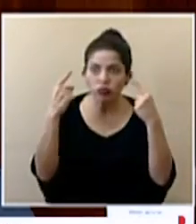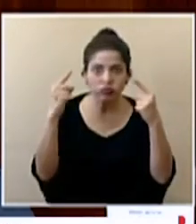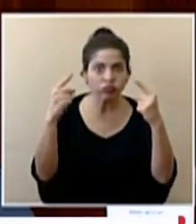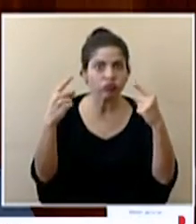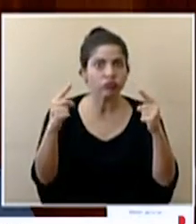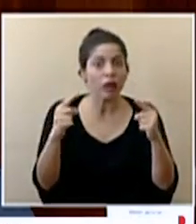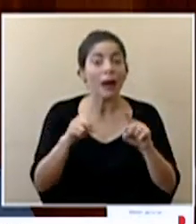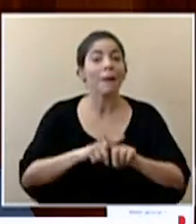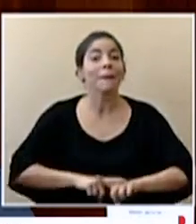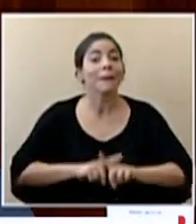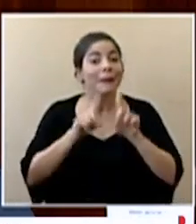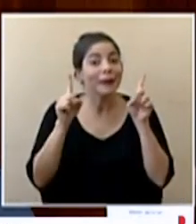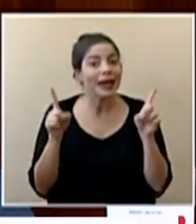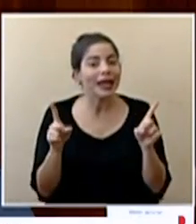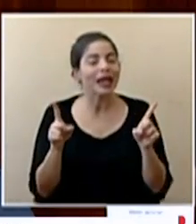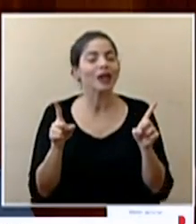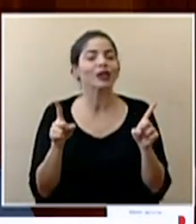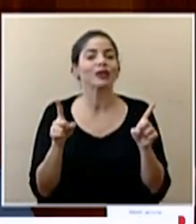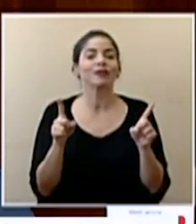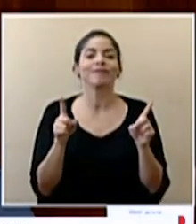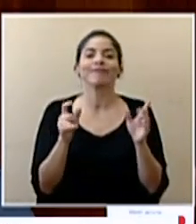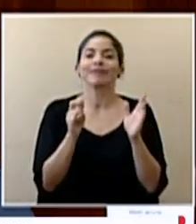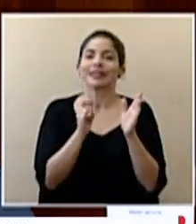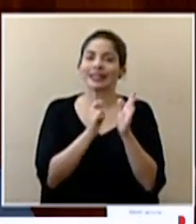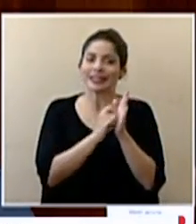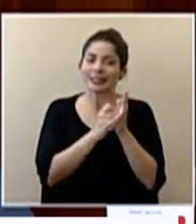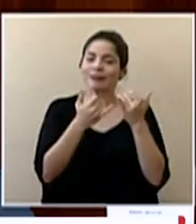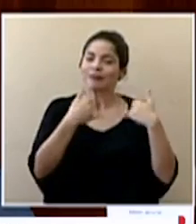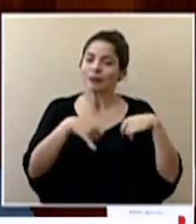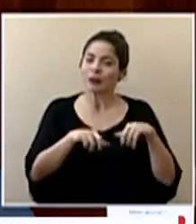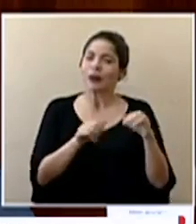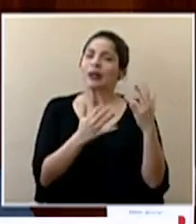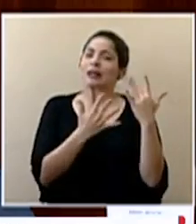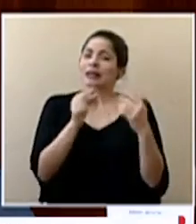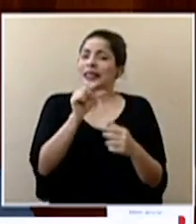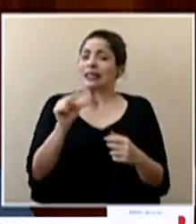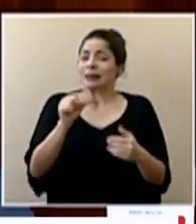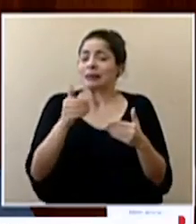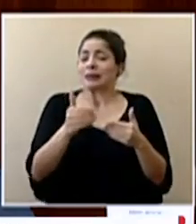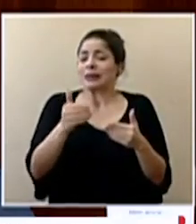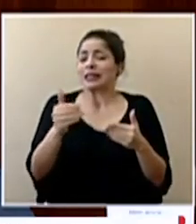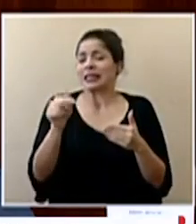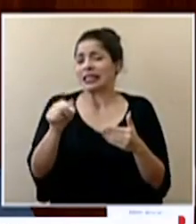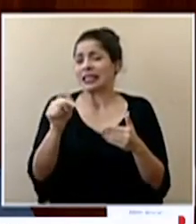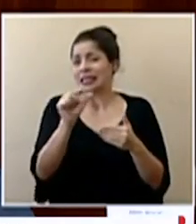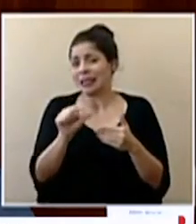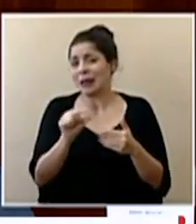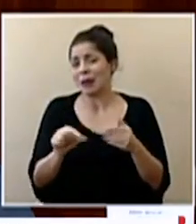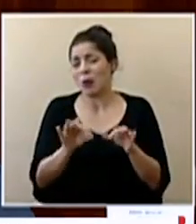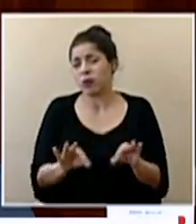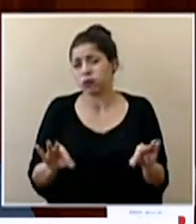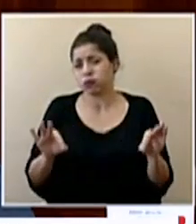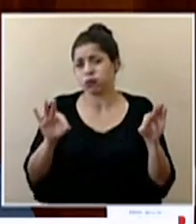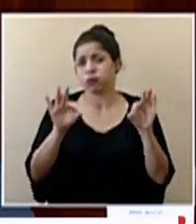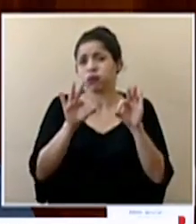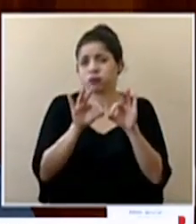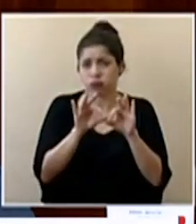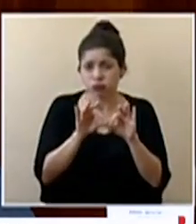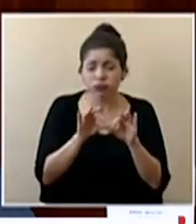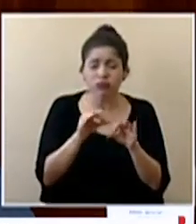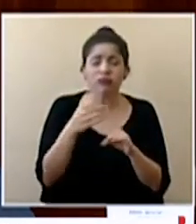Pero eso esperan todavía semanas muy importantes. Sabemos que todavía